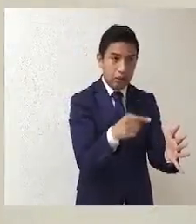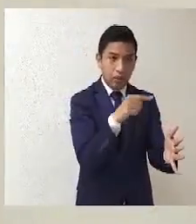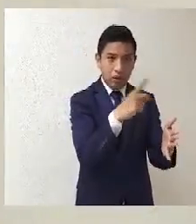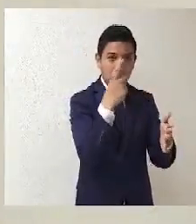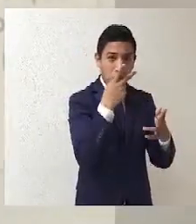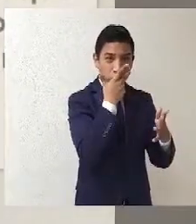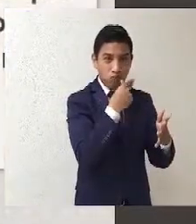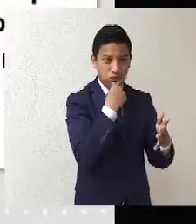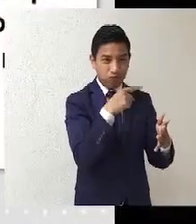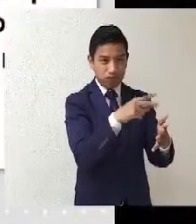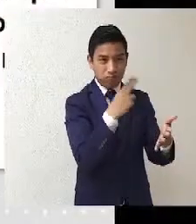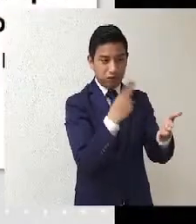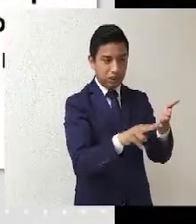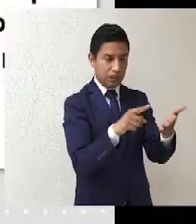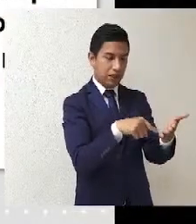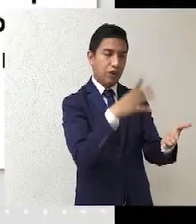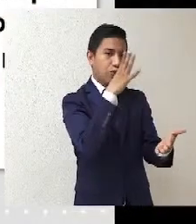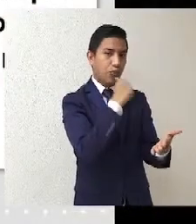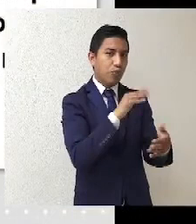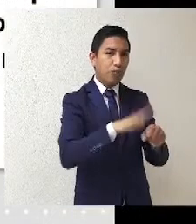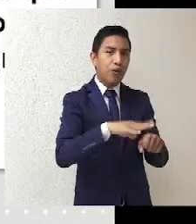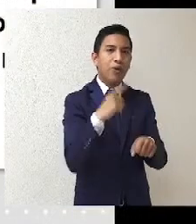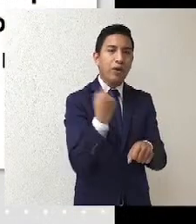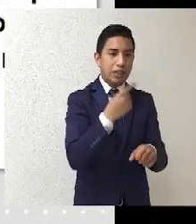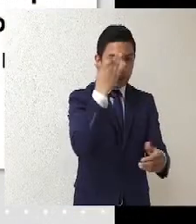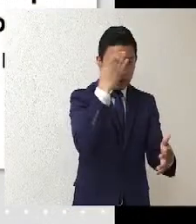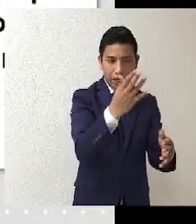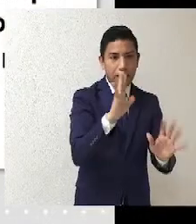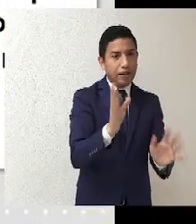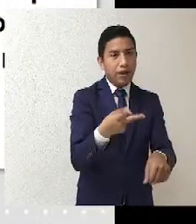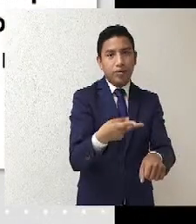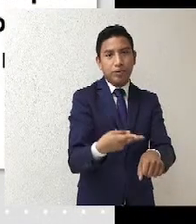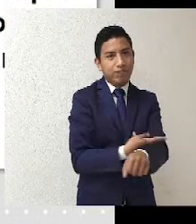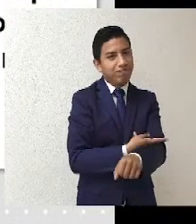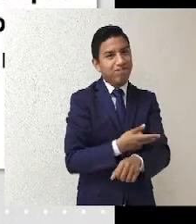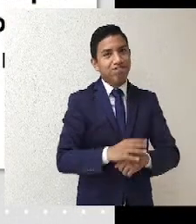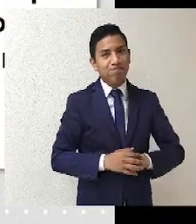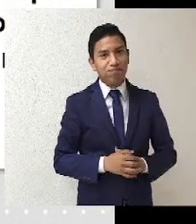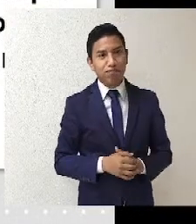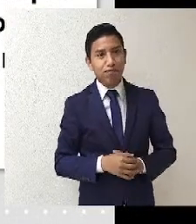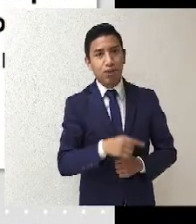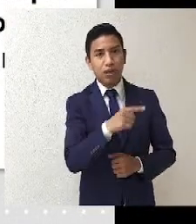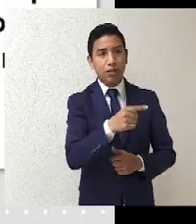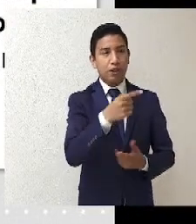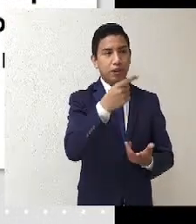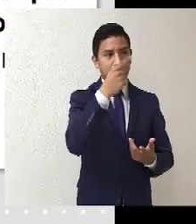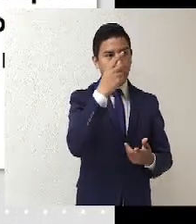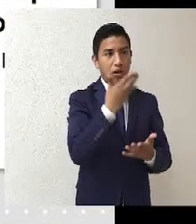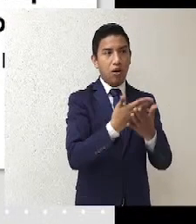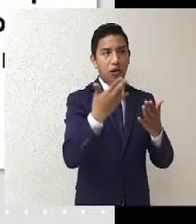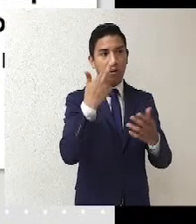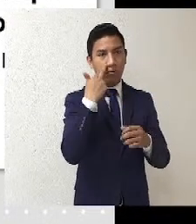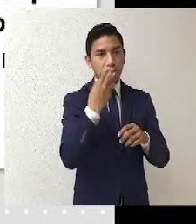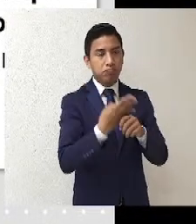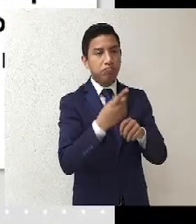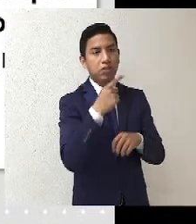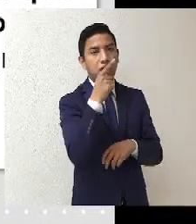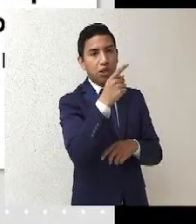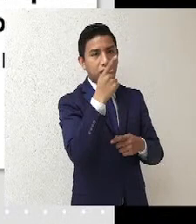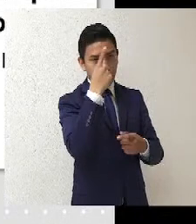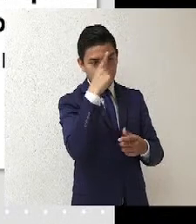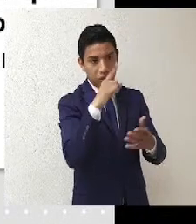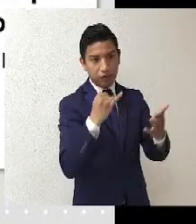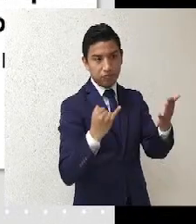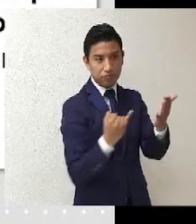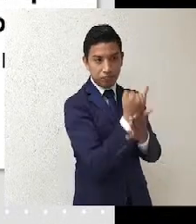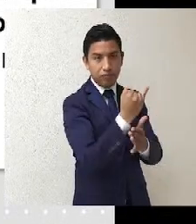esta resolución es incorrecta, se revoca y analiza en plenitud de jurisdicción. ¿Y qué quiere decir esto? Pues